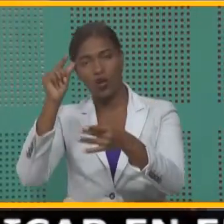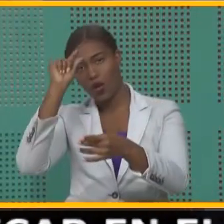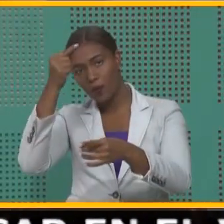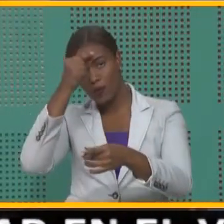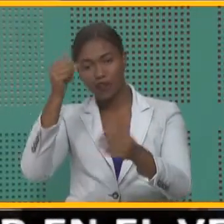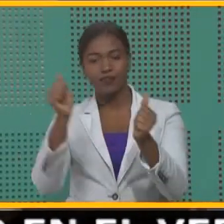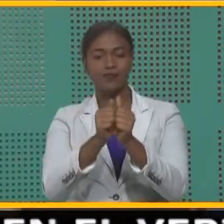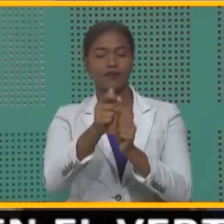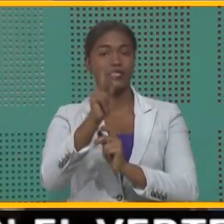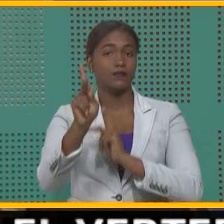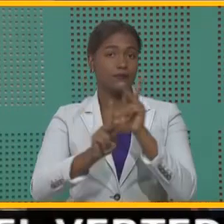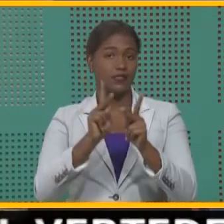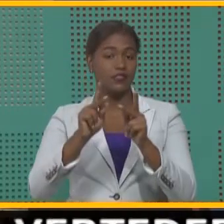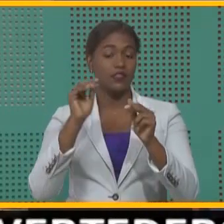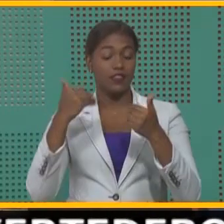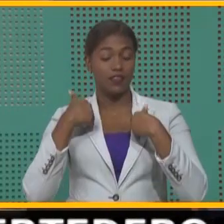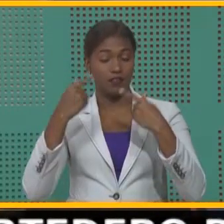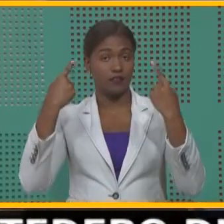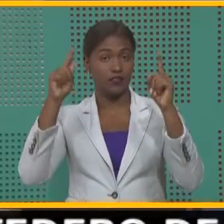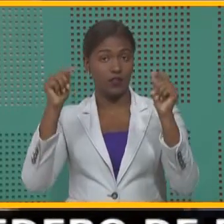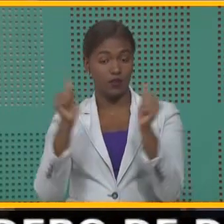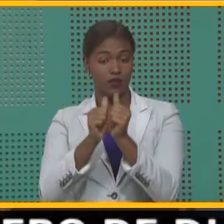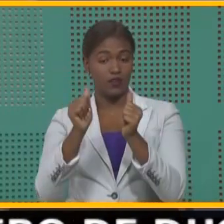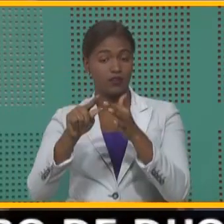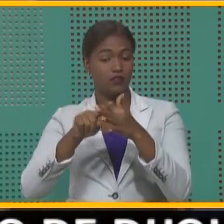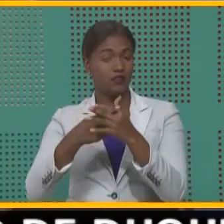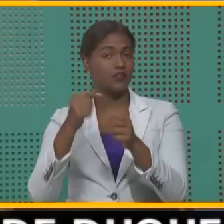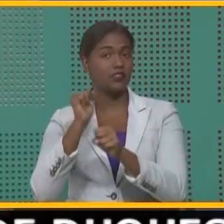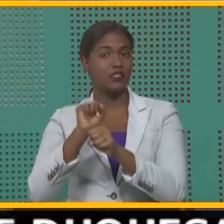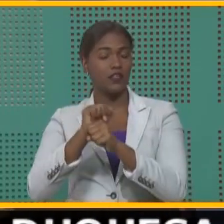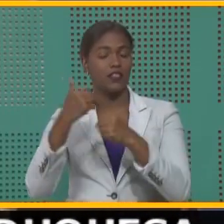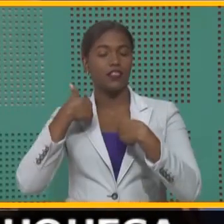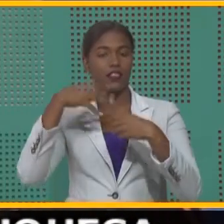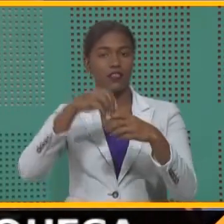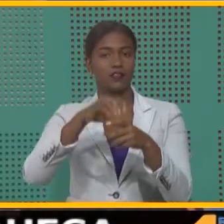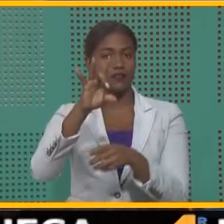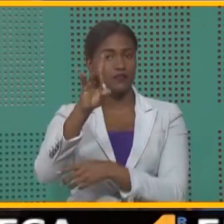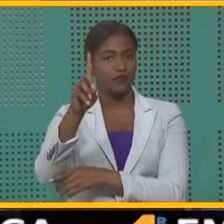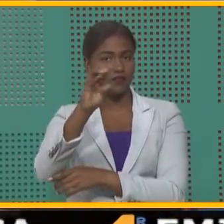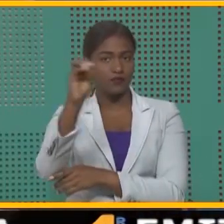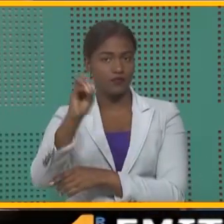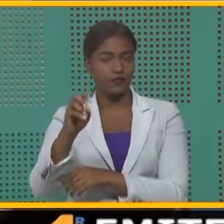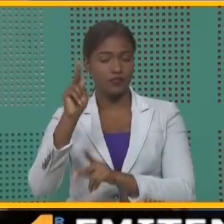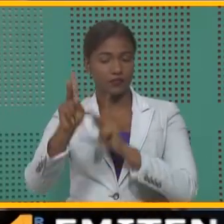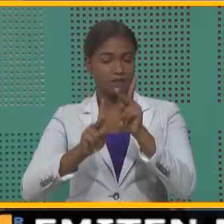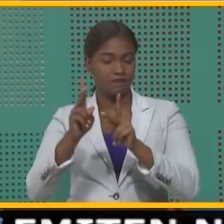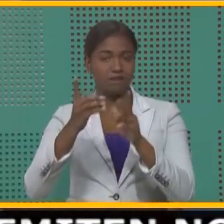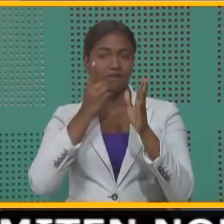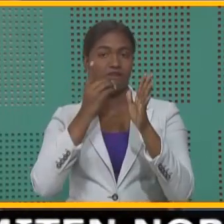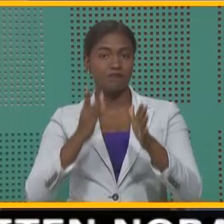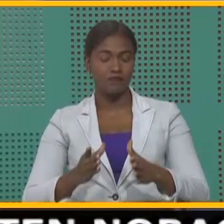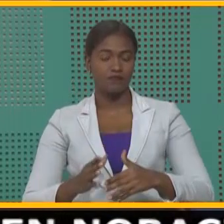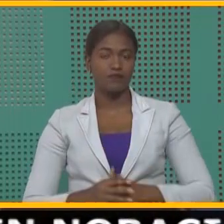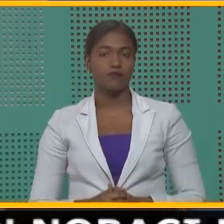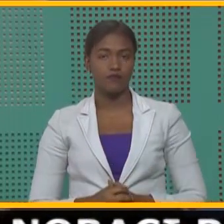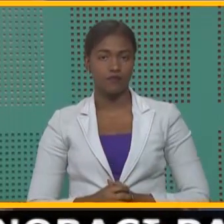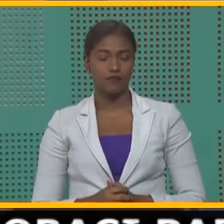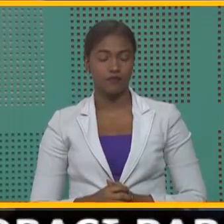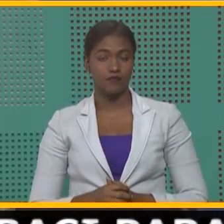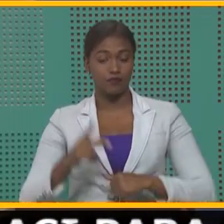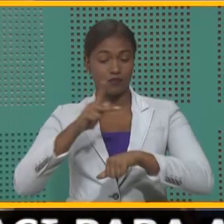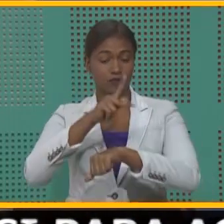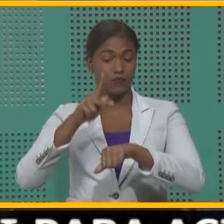la gente, logrando con esta puerta en marcha cubrir un 81% de la población dominicana. La